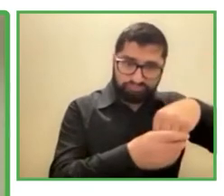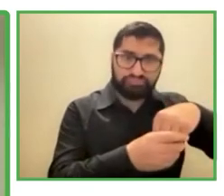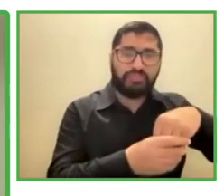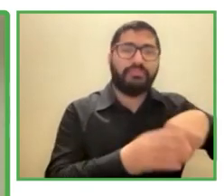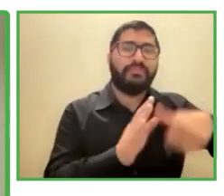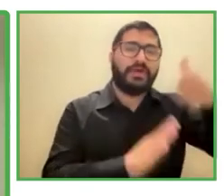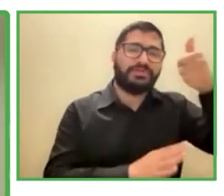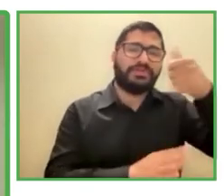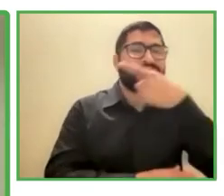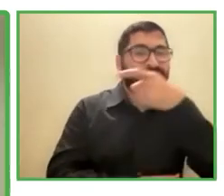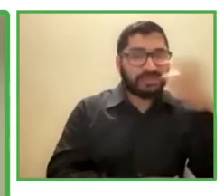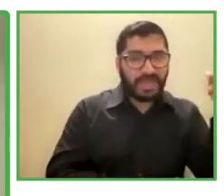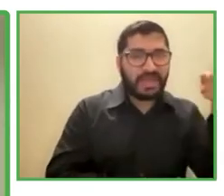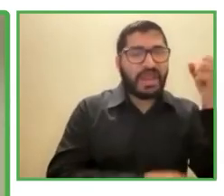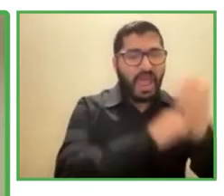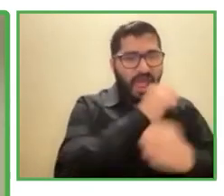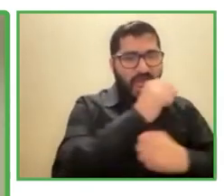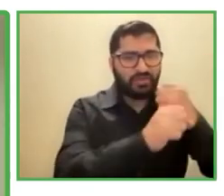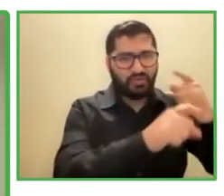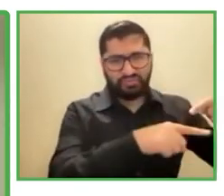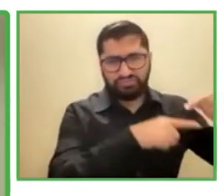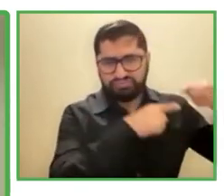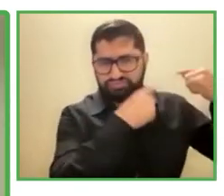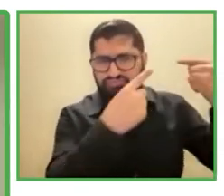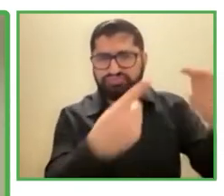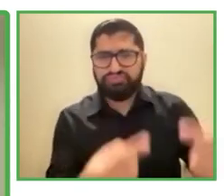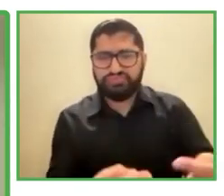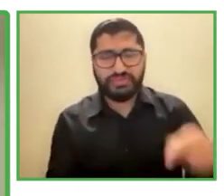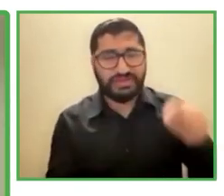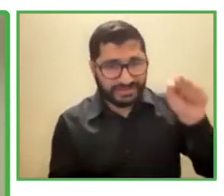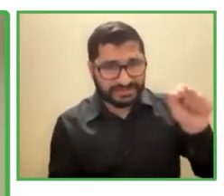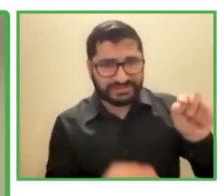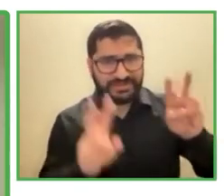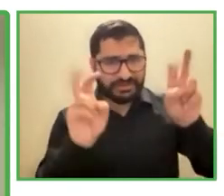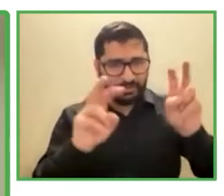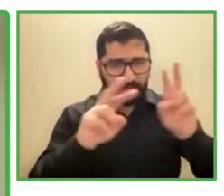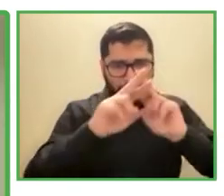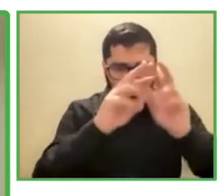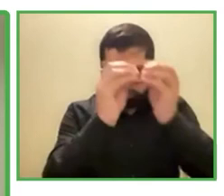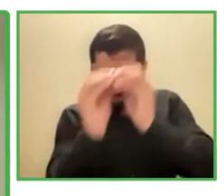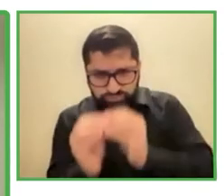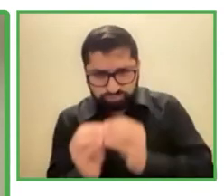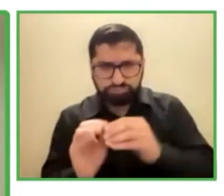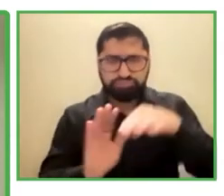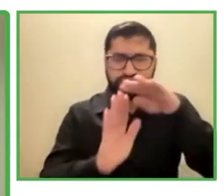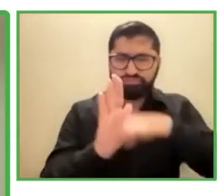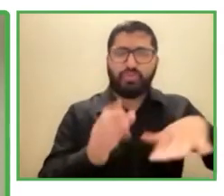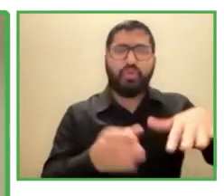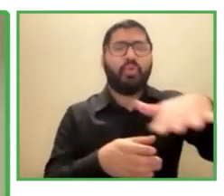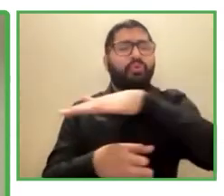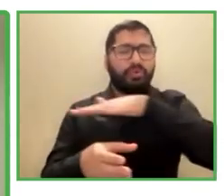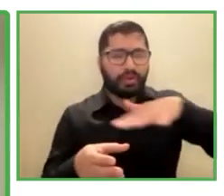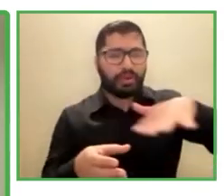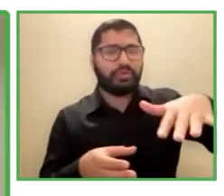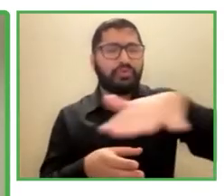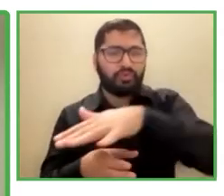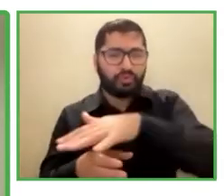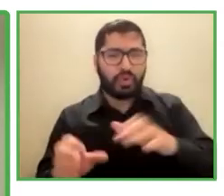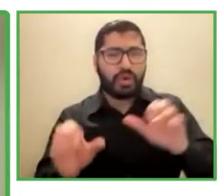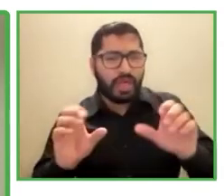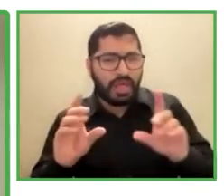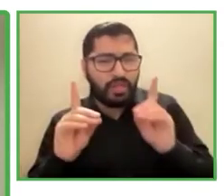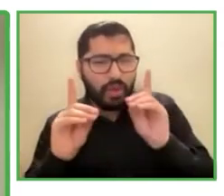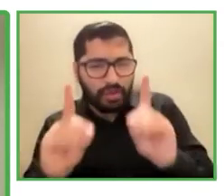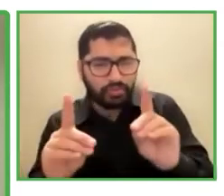que se ha creado aquí un entorno y un entorno de capacitación y cercanía sin